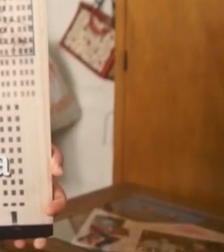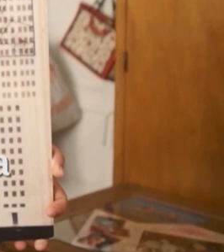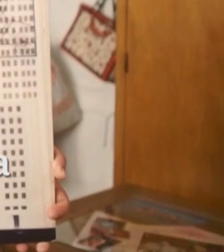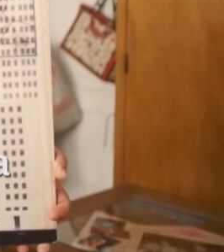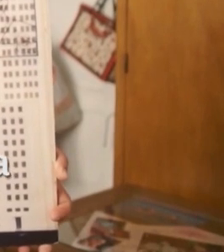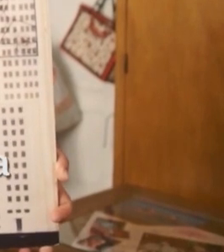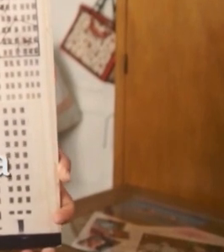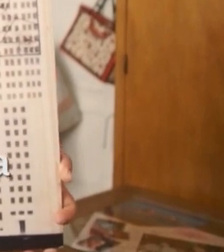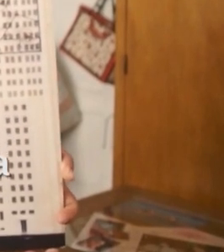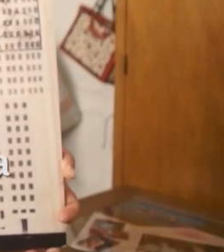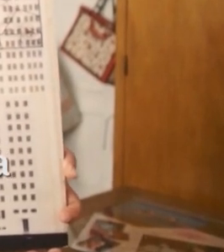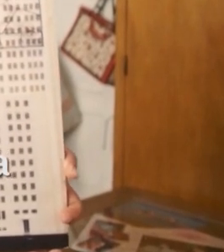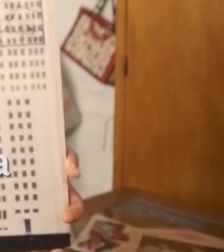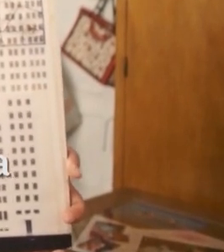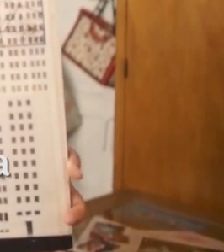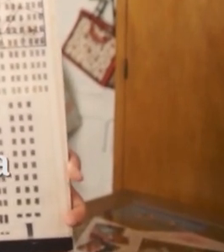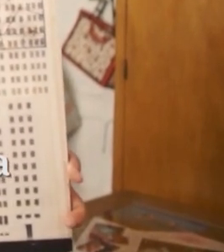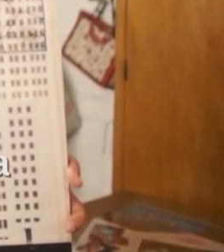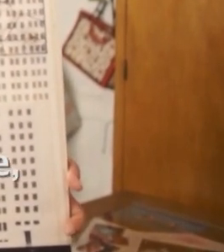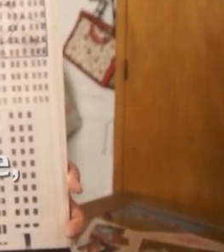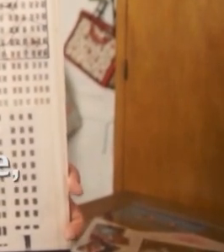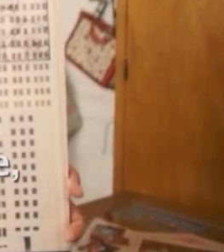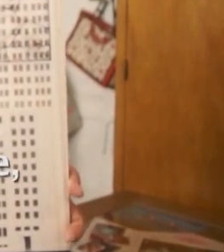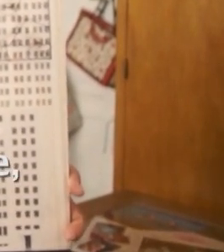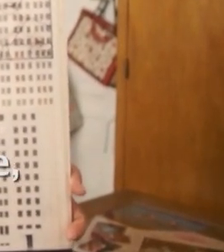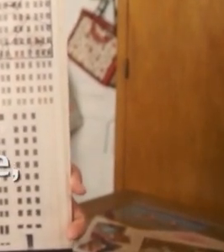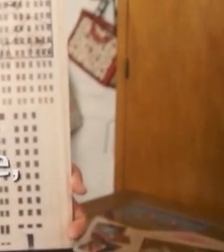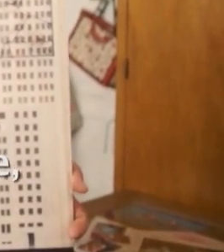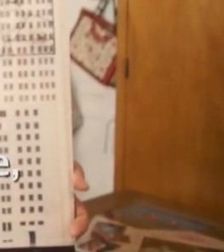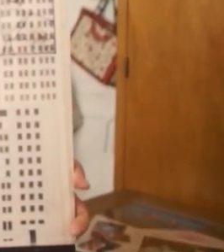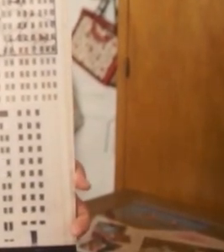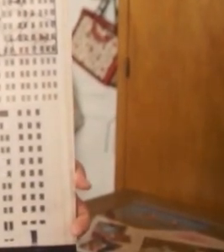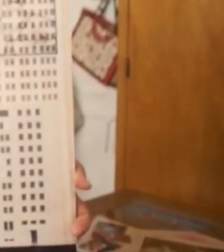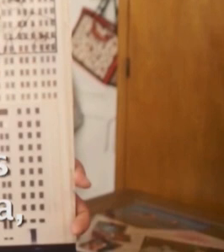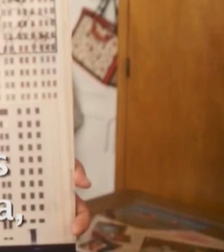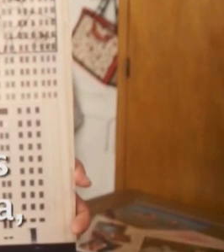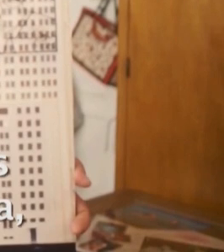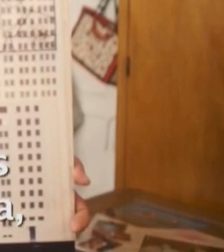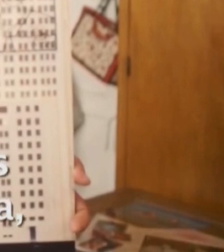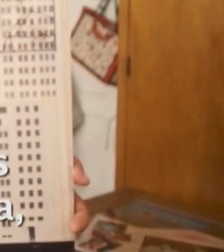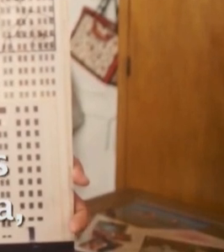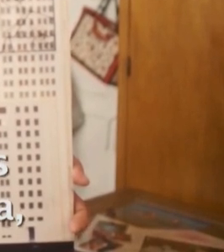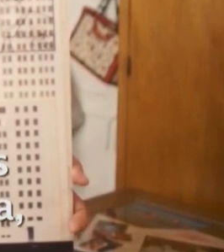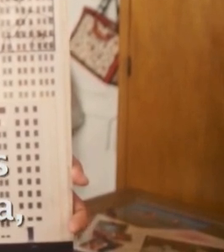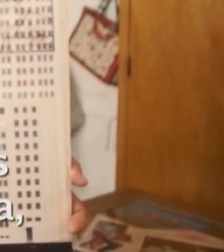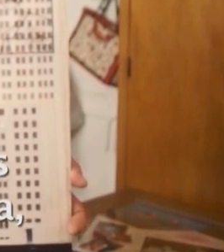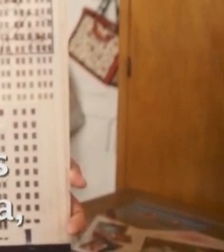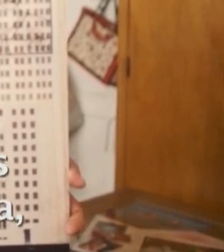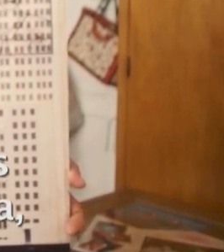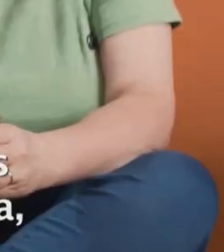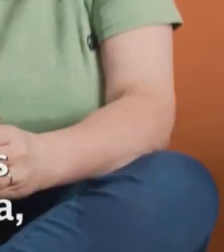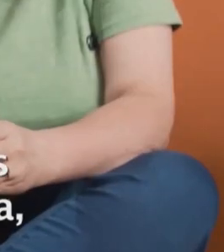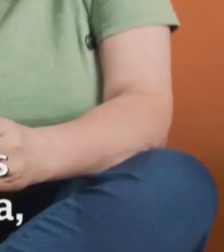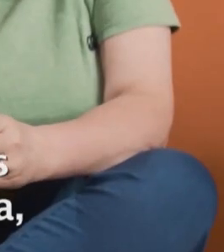La verdad que no, no tuve la oportunidad de conocerla personalmente, pero nos encantaría, nos